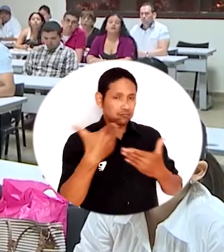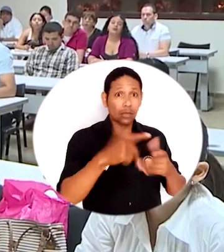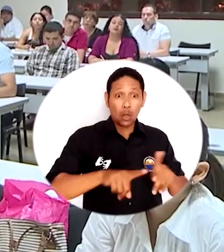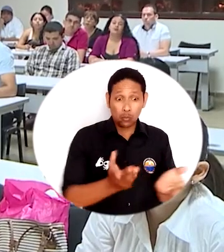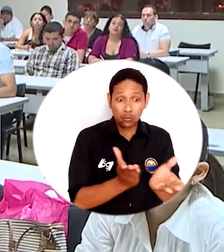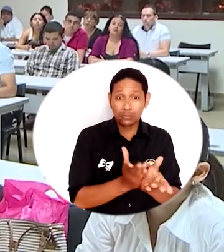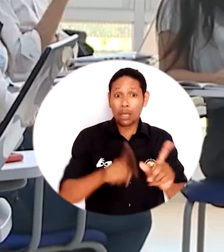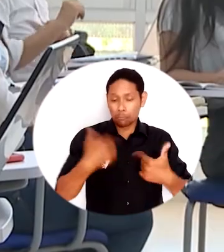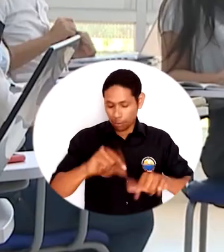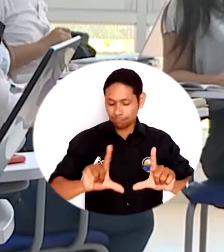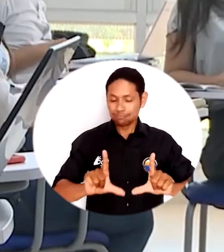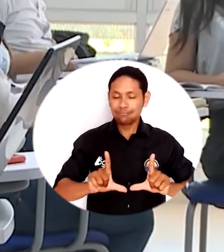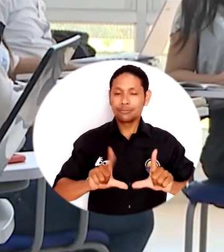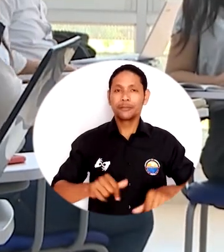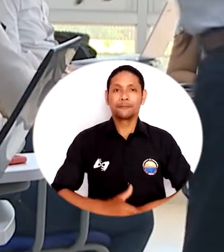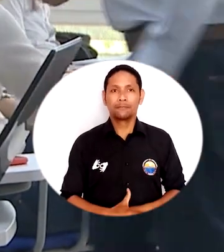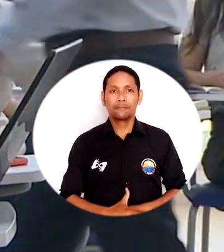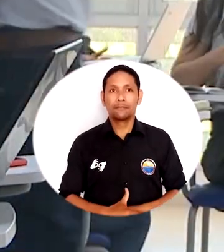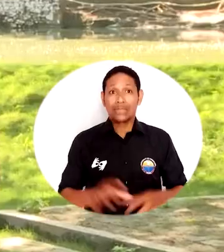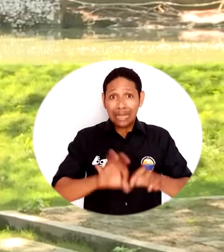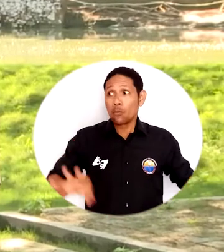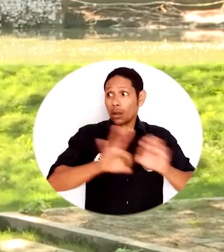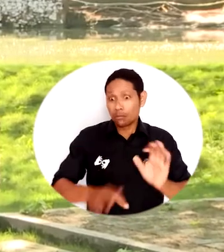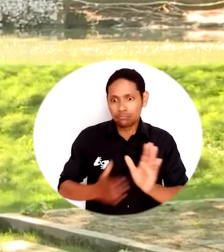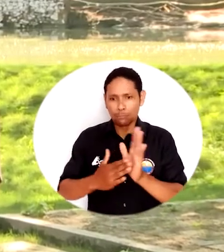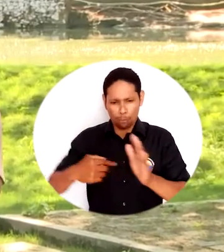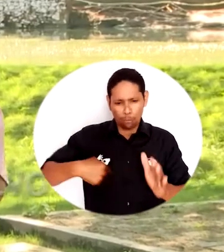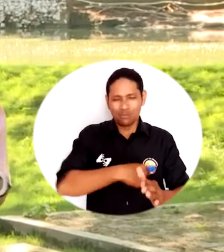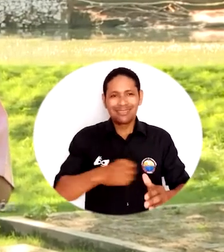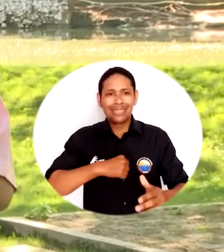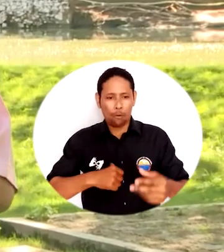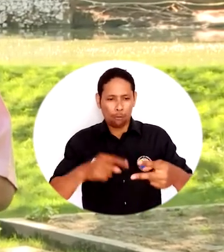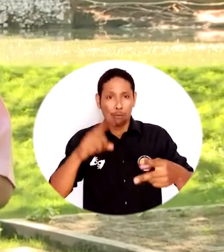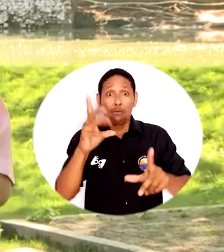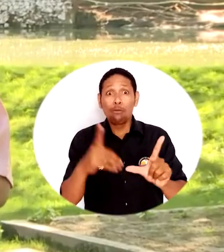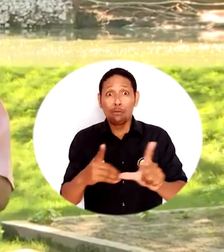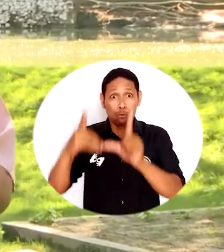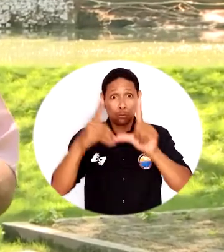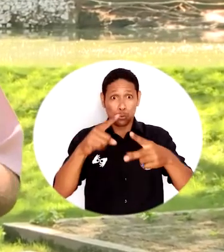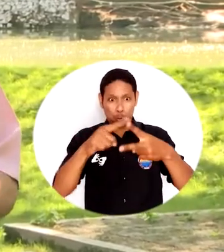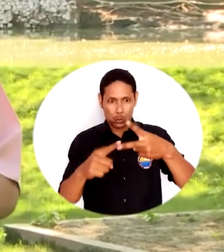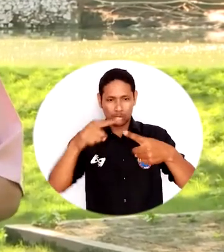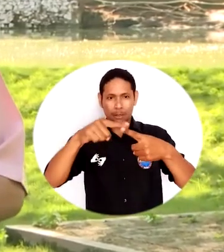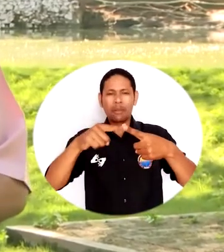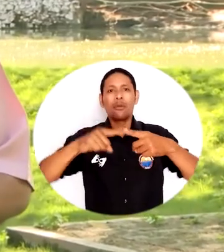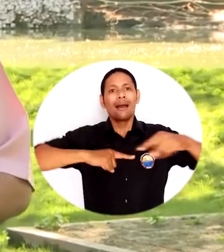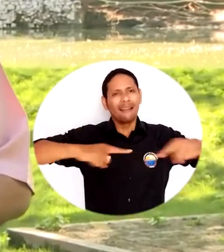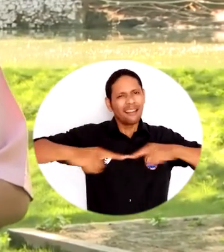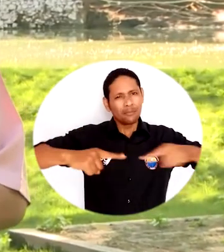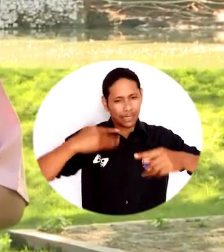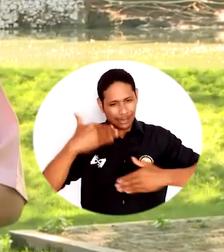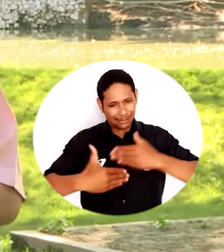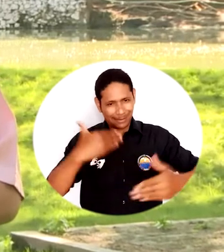docencia, estudiantes y graduados. Es importante destacar también que nuestro programa tiene dos líneas de formación